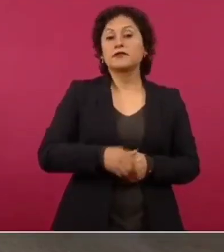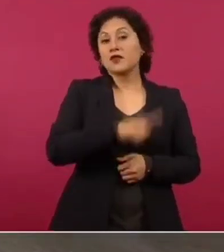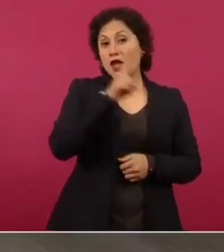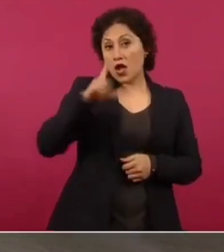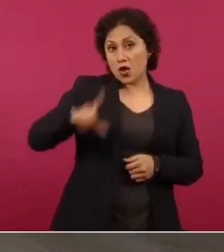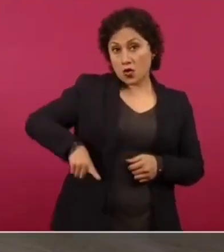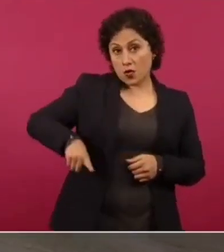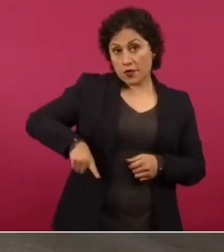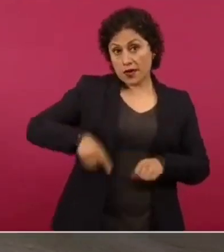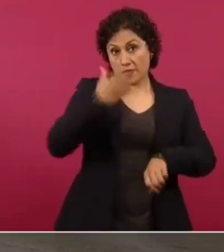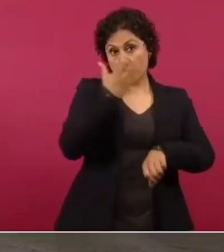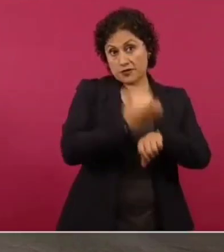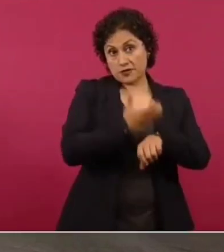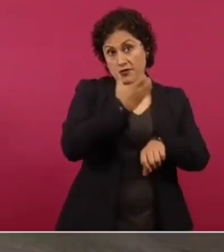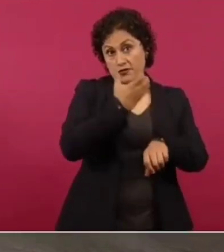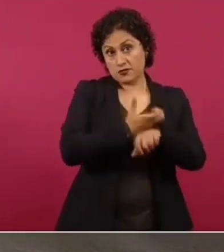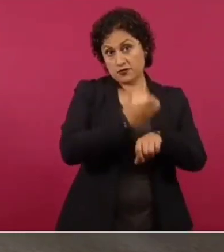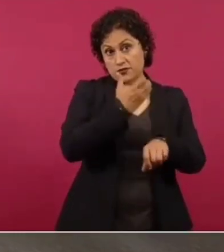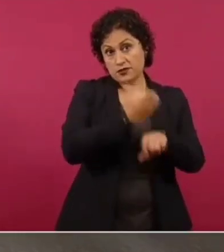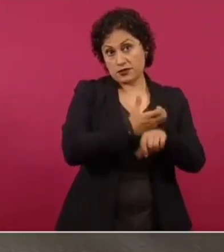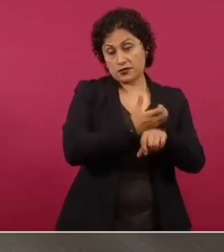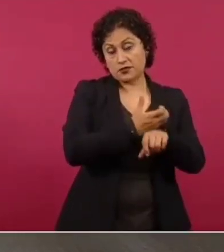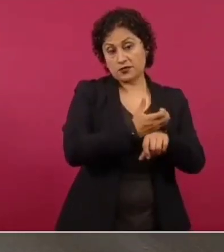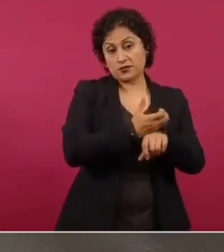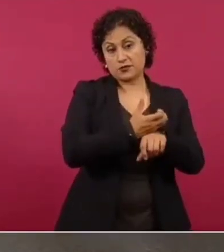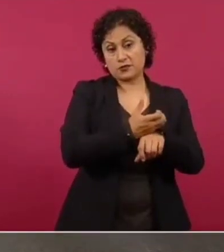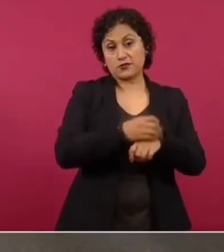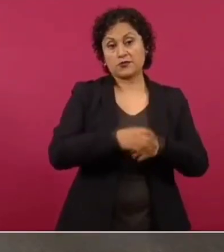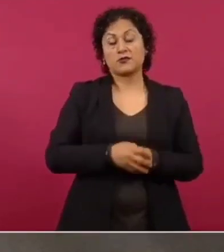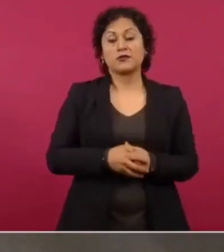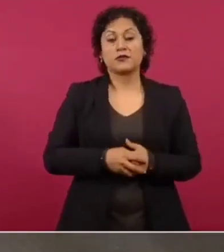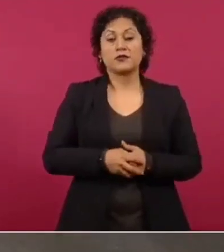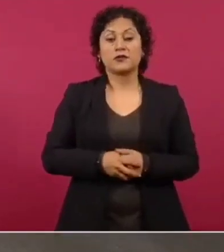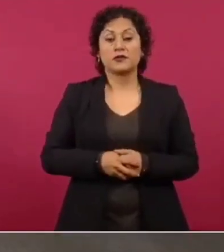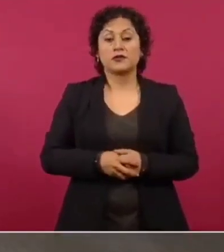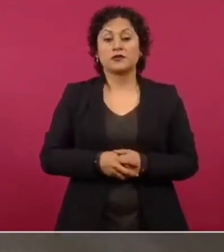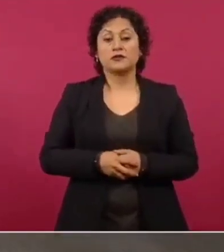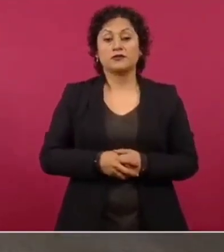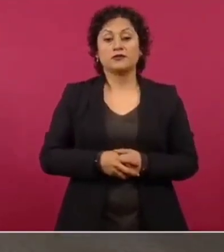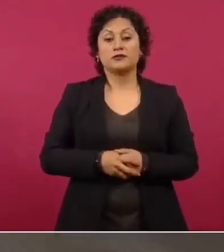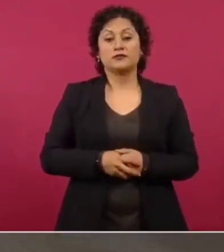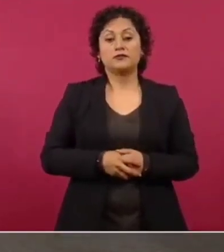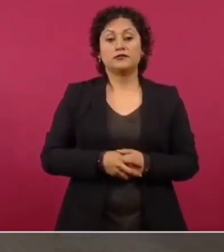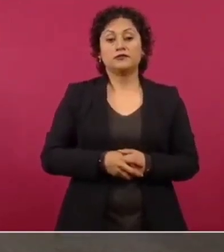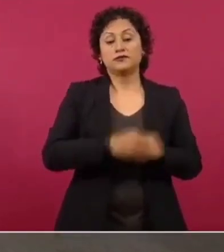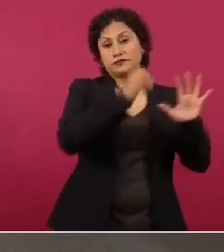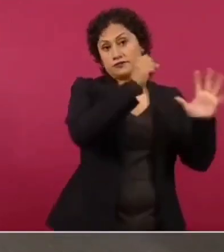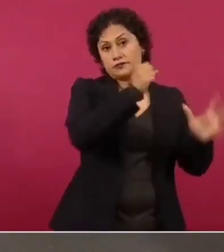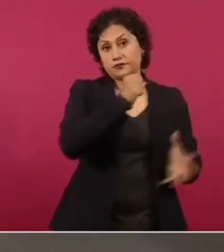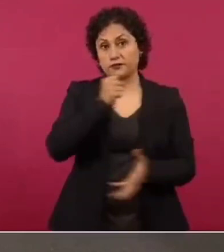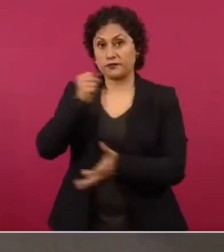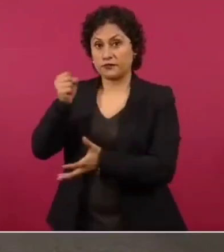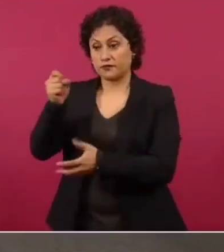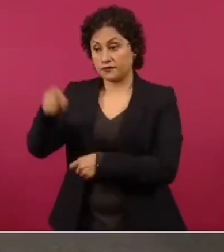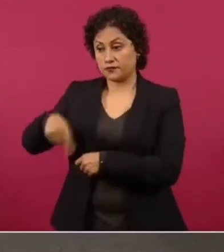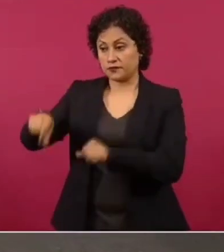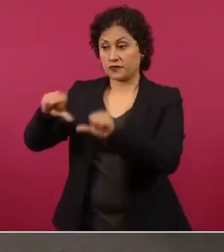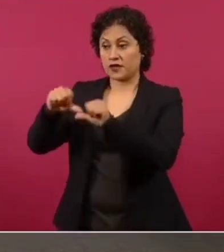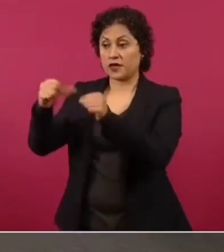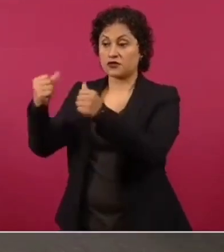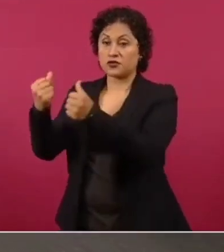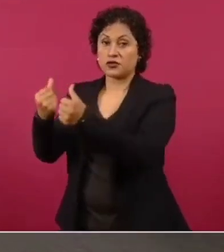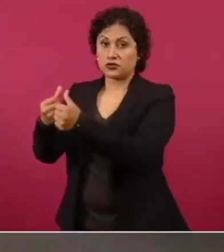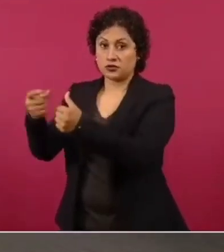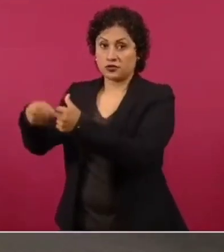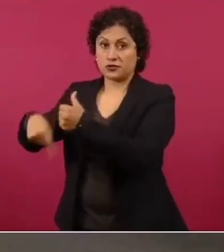a las organizaciones que están en contra de nosotros,